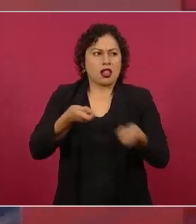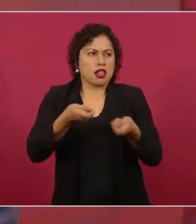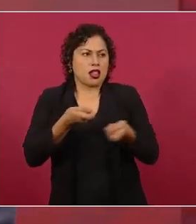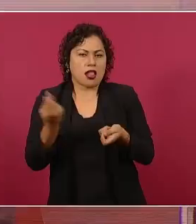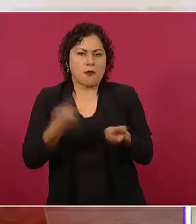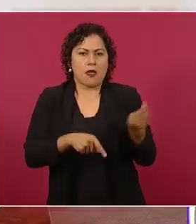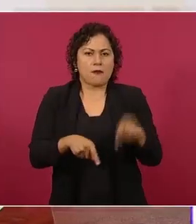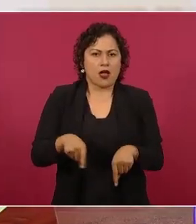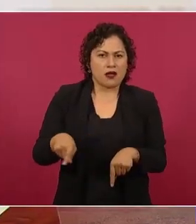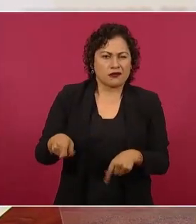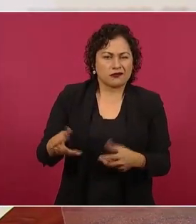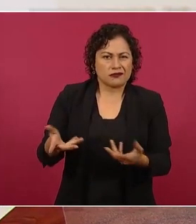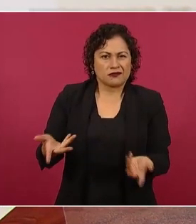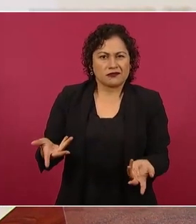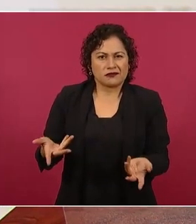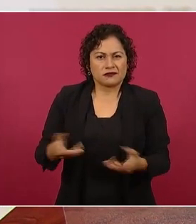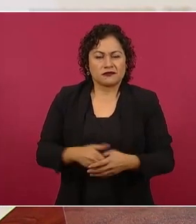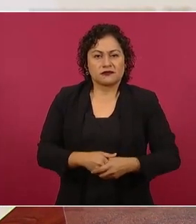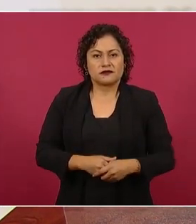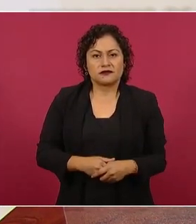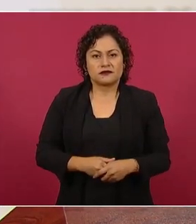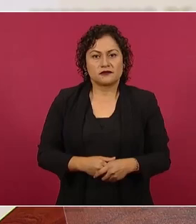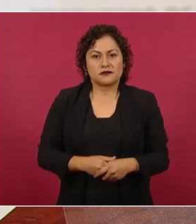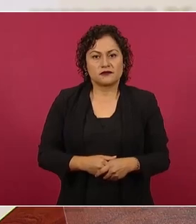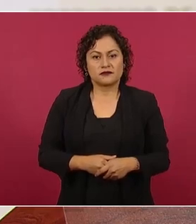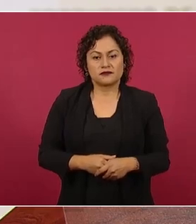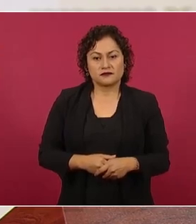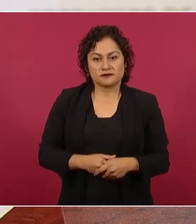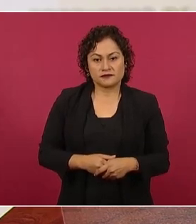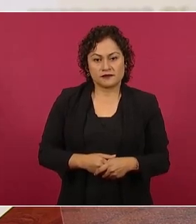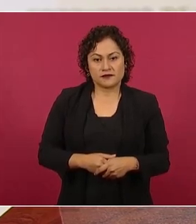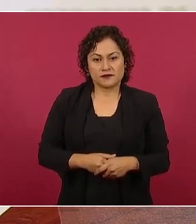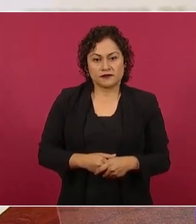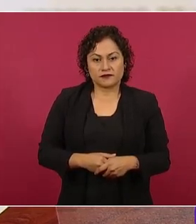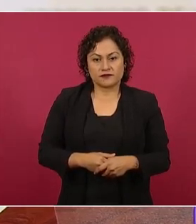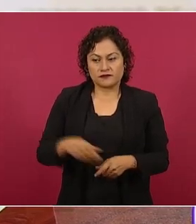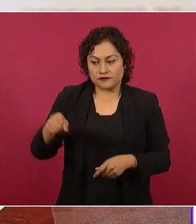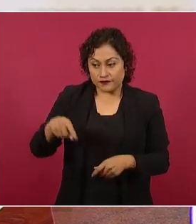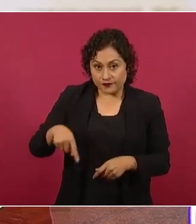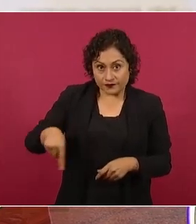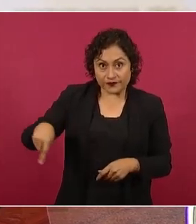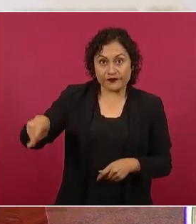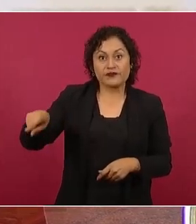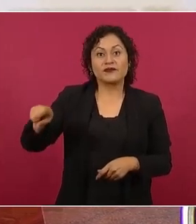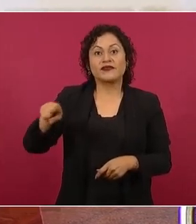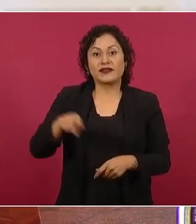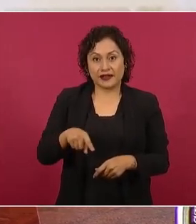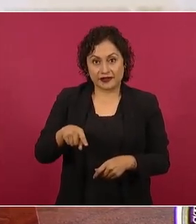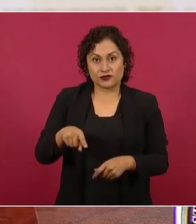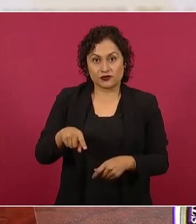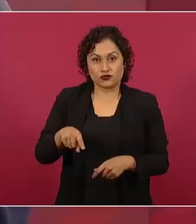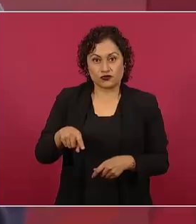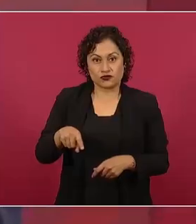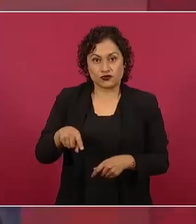que hayan llegado al extremo de subordinar